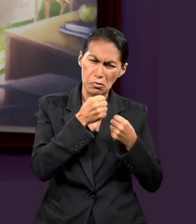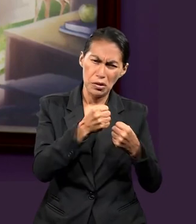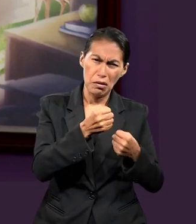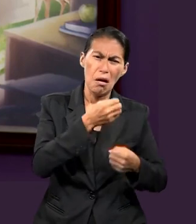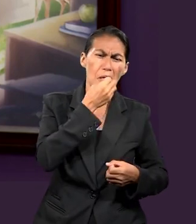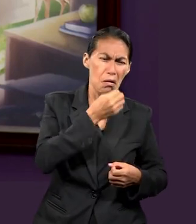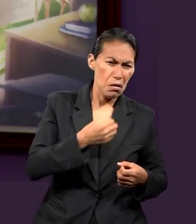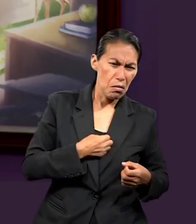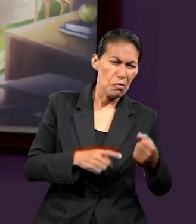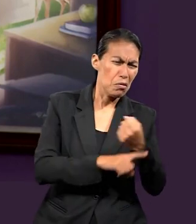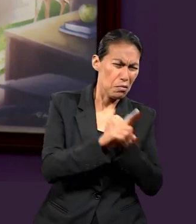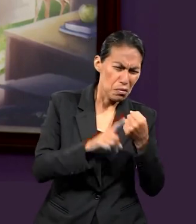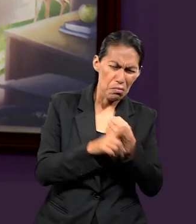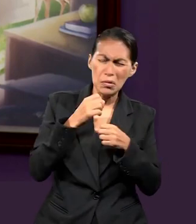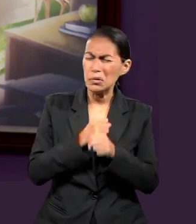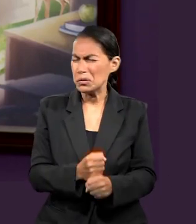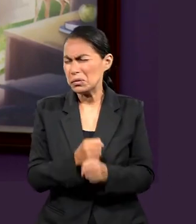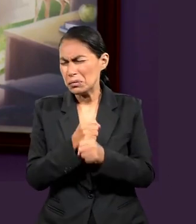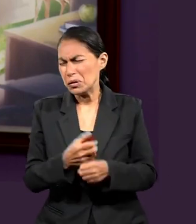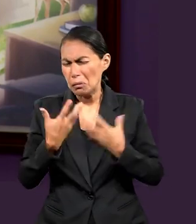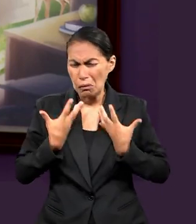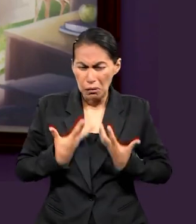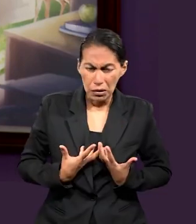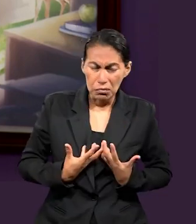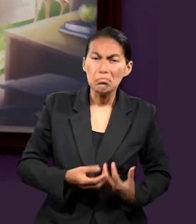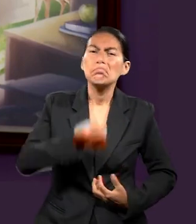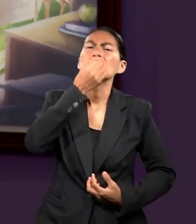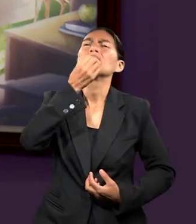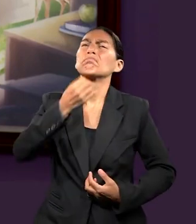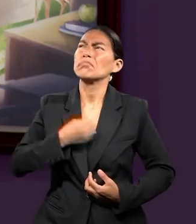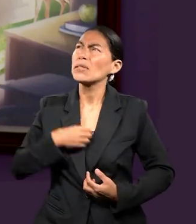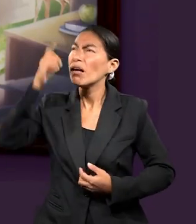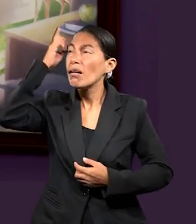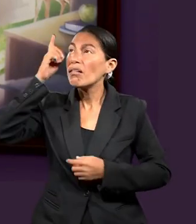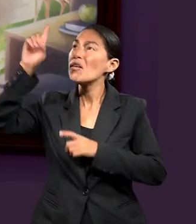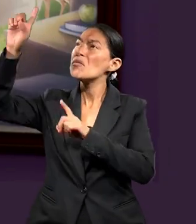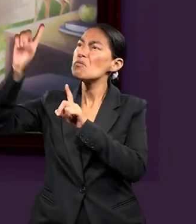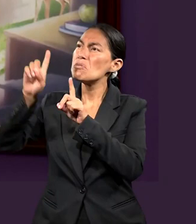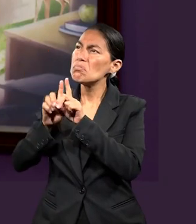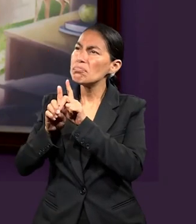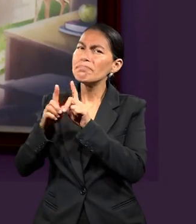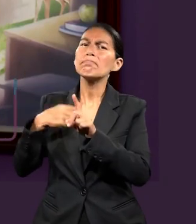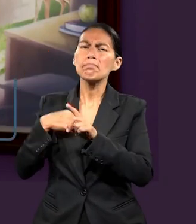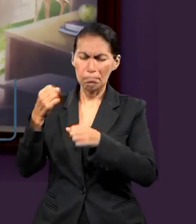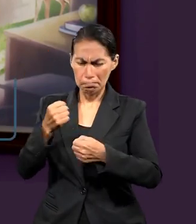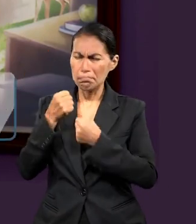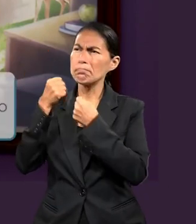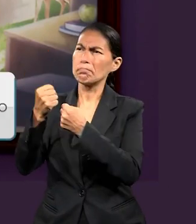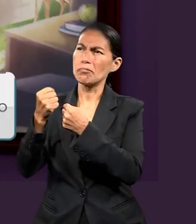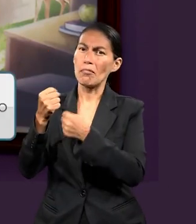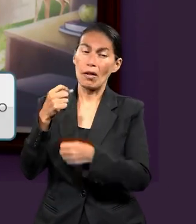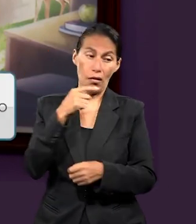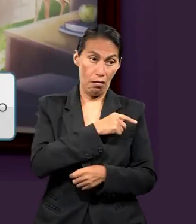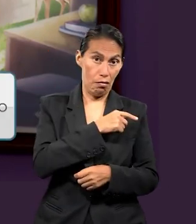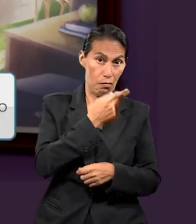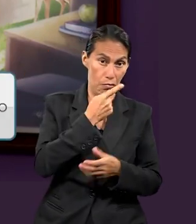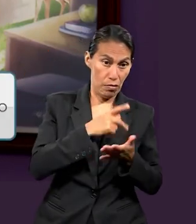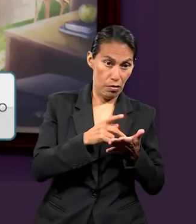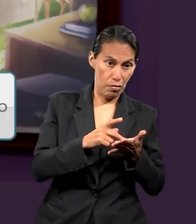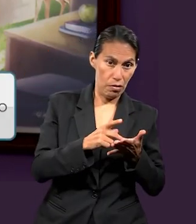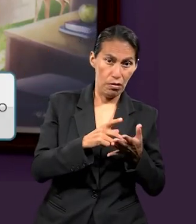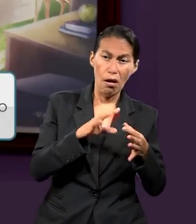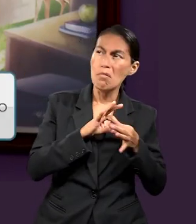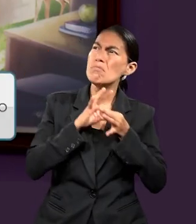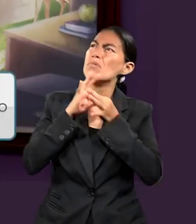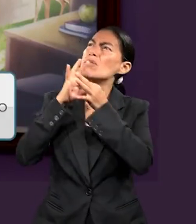deseo de tener la seguridad que en las tribulaciones Dios está ahí y que Pablo,